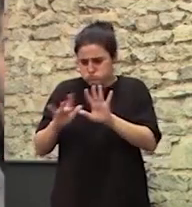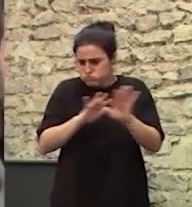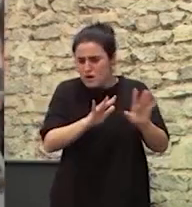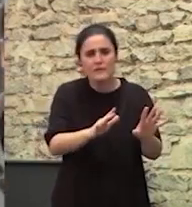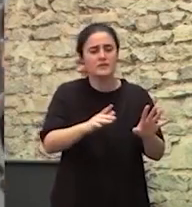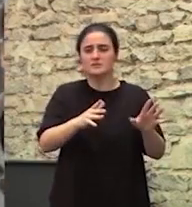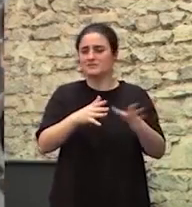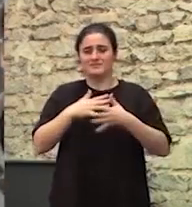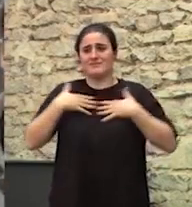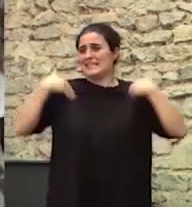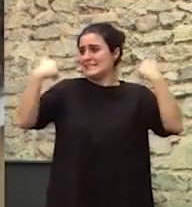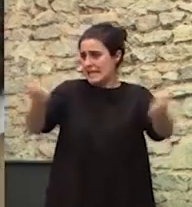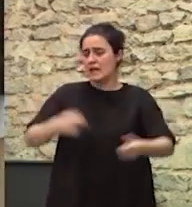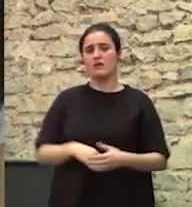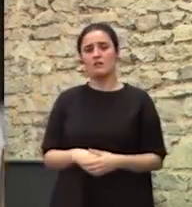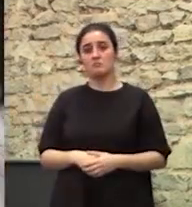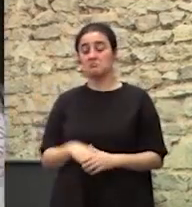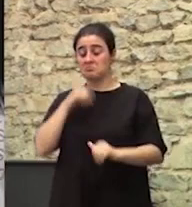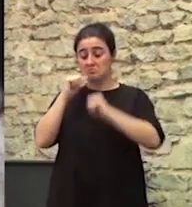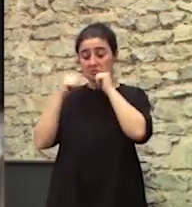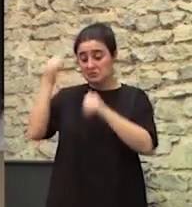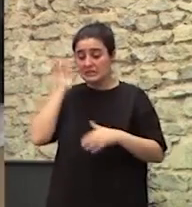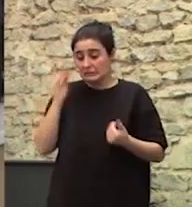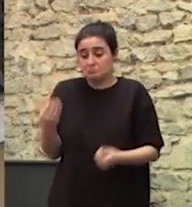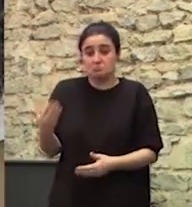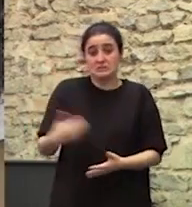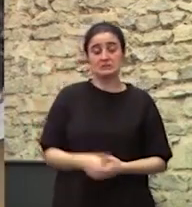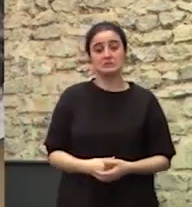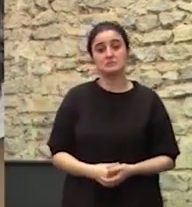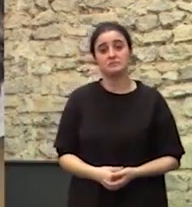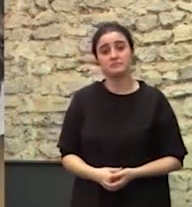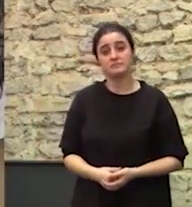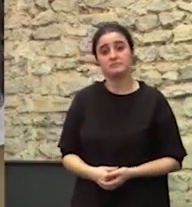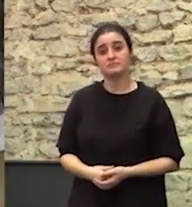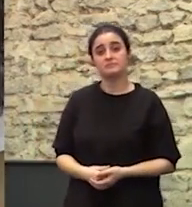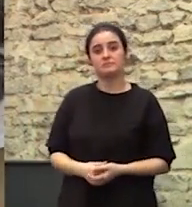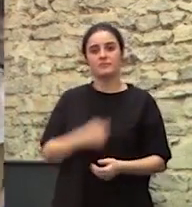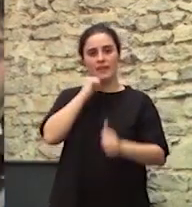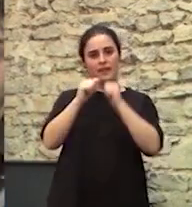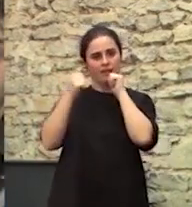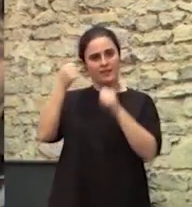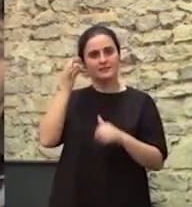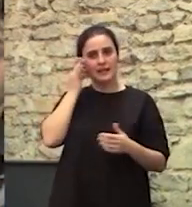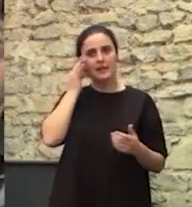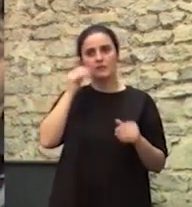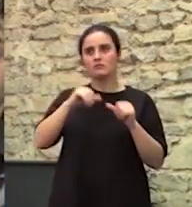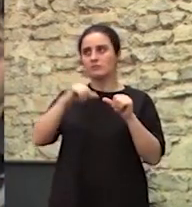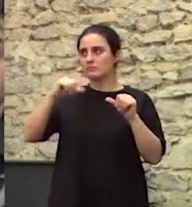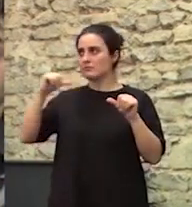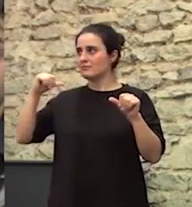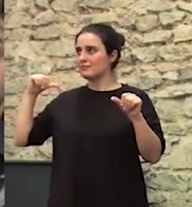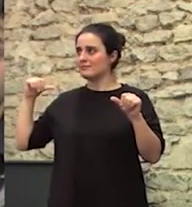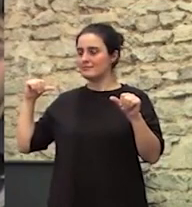Hacemos lo que haya que hacer Pero con los gitanos no pasa eso Los gitanos han vivido Una